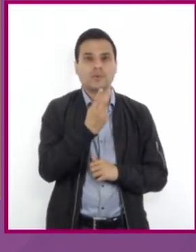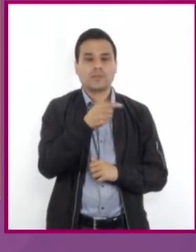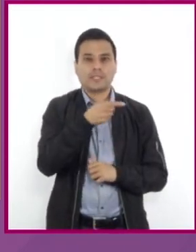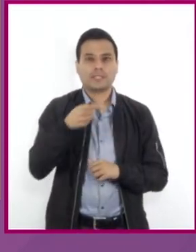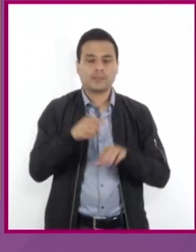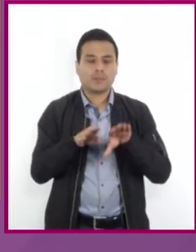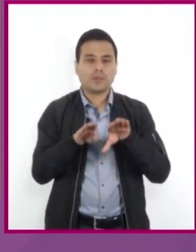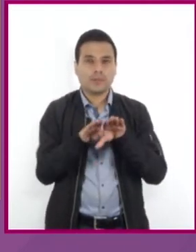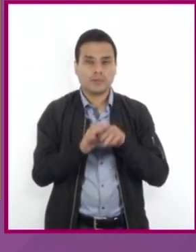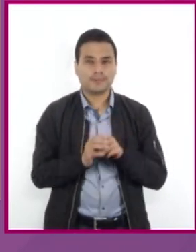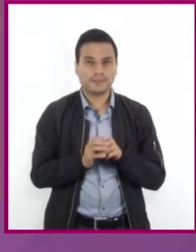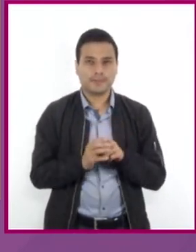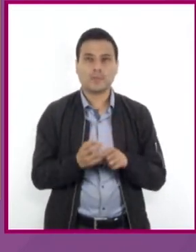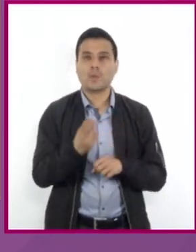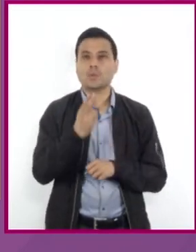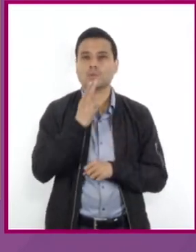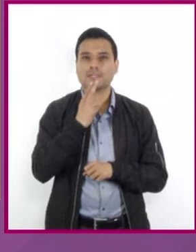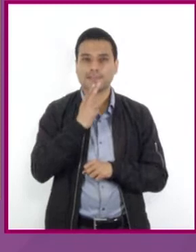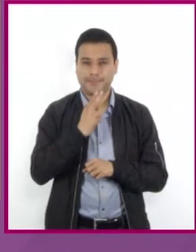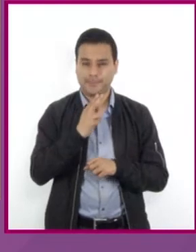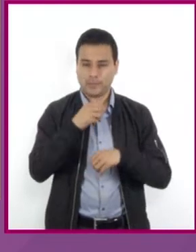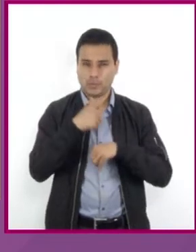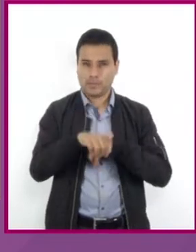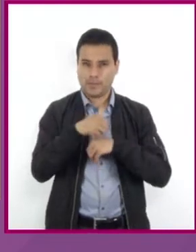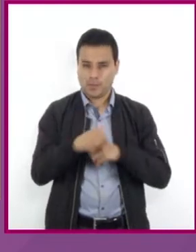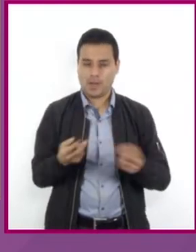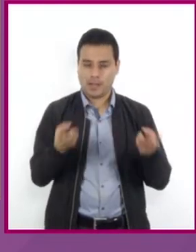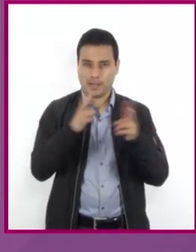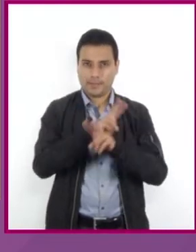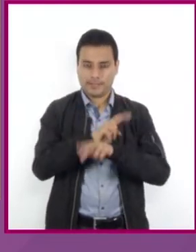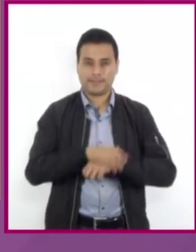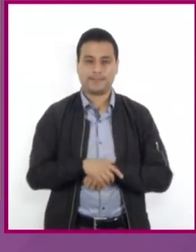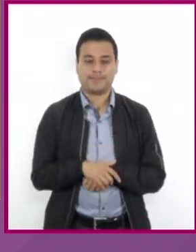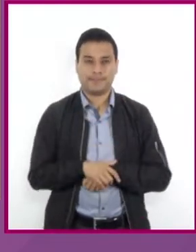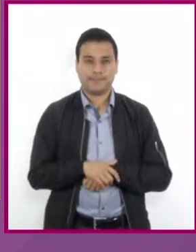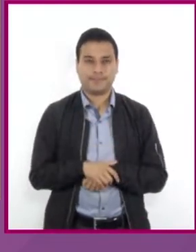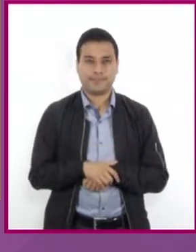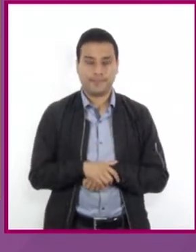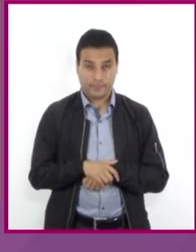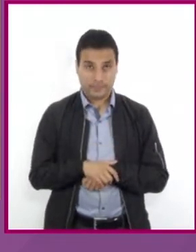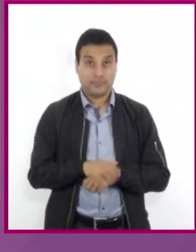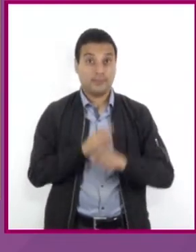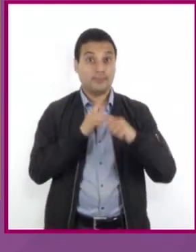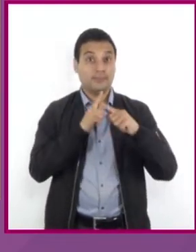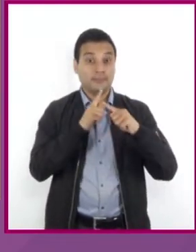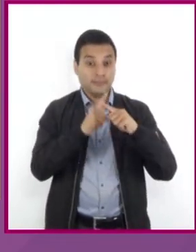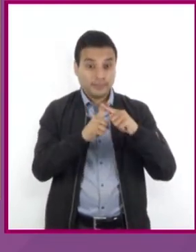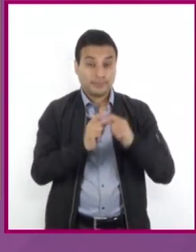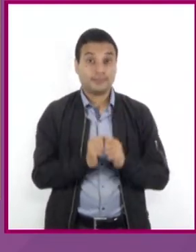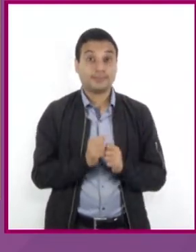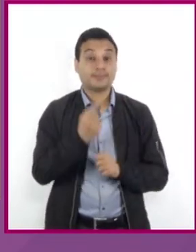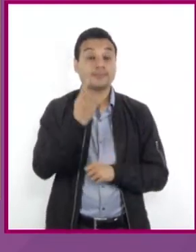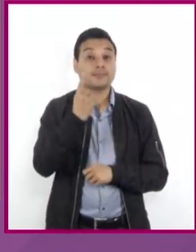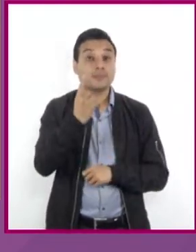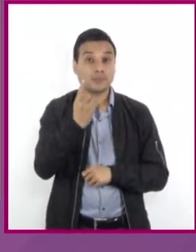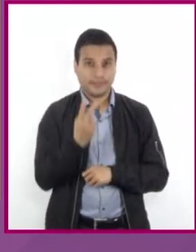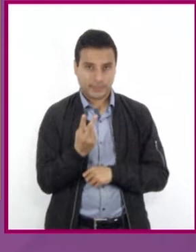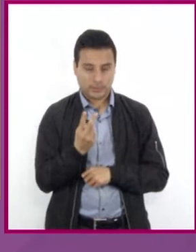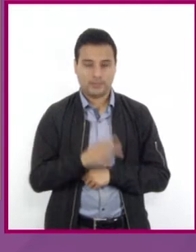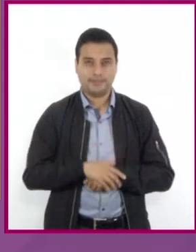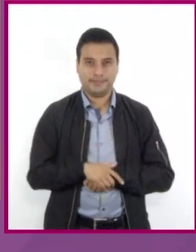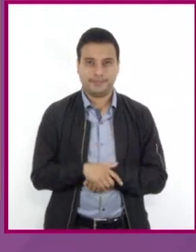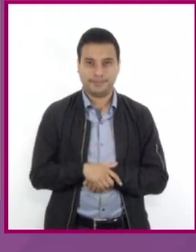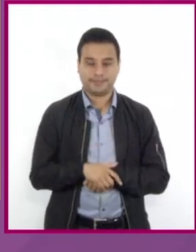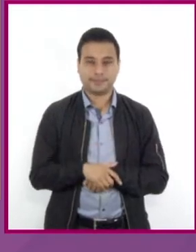usaremos el inverso multiplicativo. En este caso, multiplicaremos por un medio negativo ambos miembros